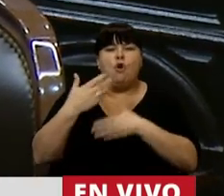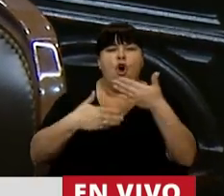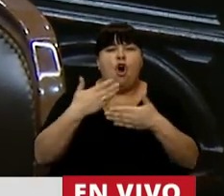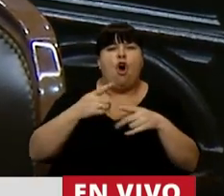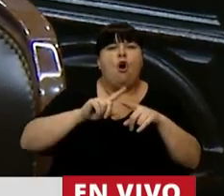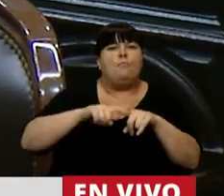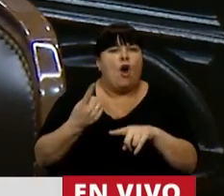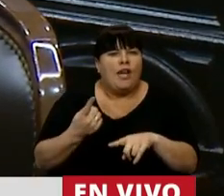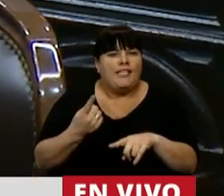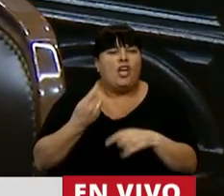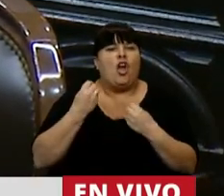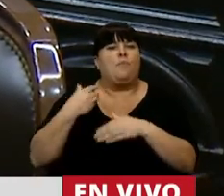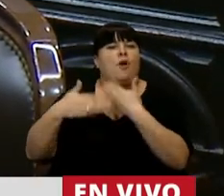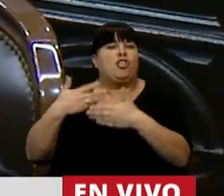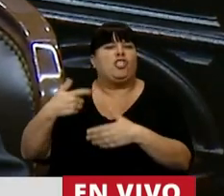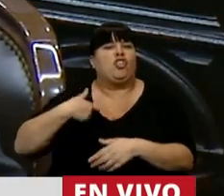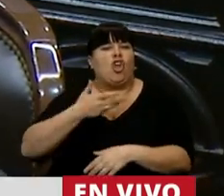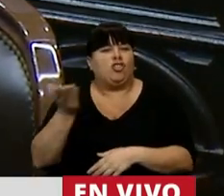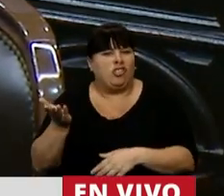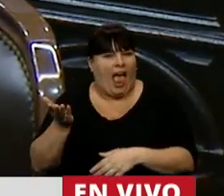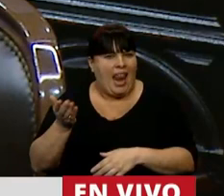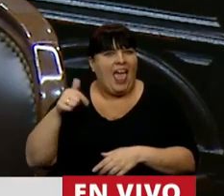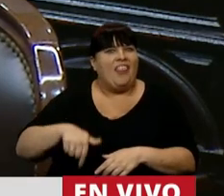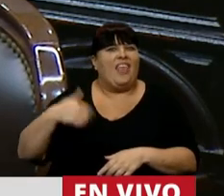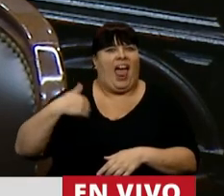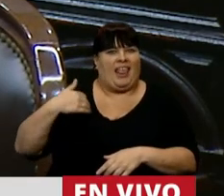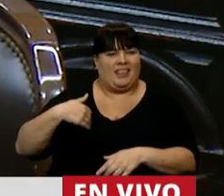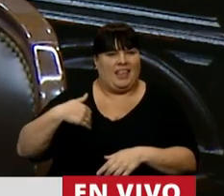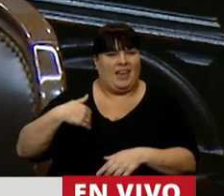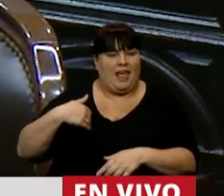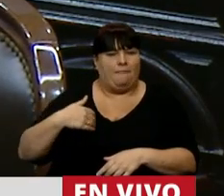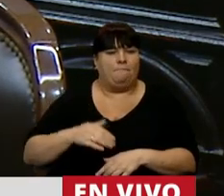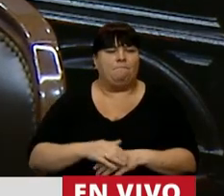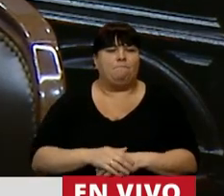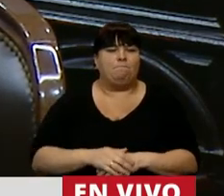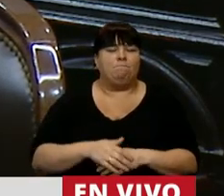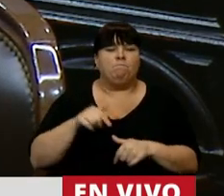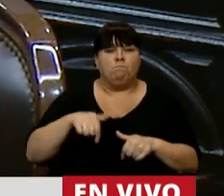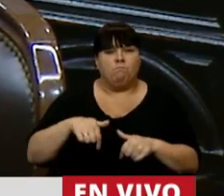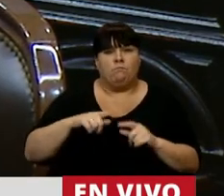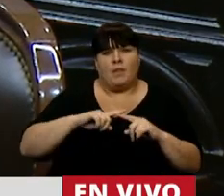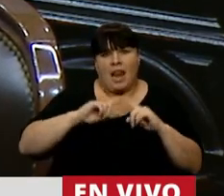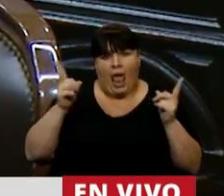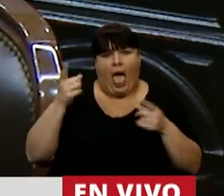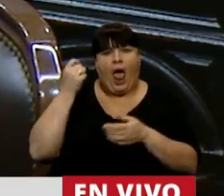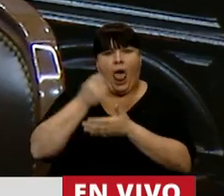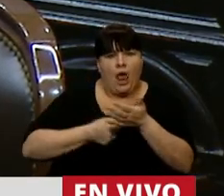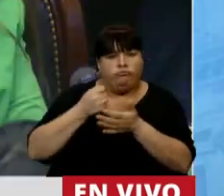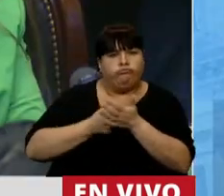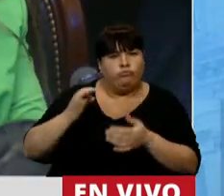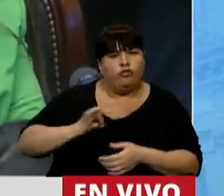políticos y los procesos sociales en la Argentina? Y en esta larga lucha